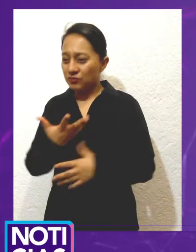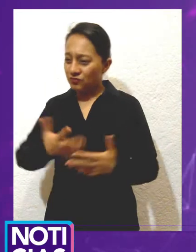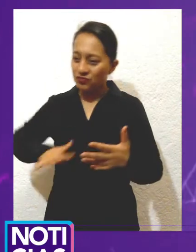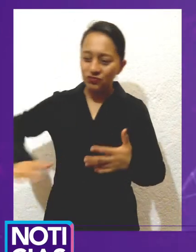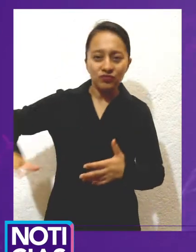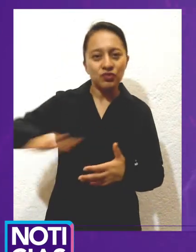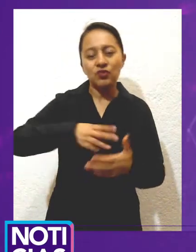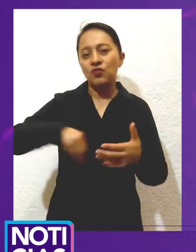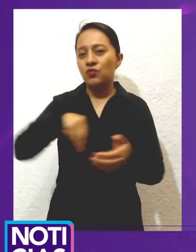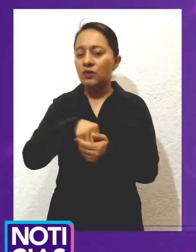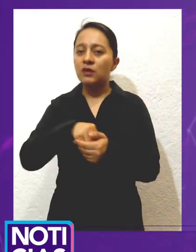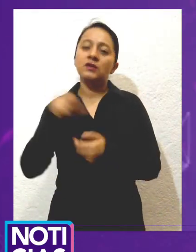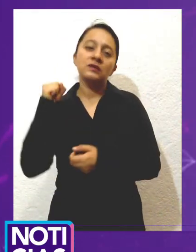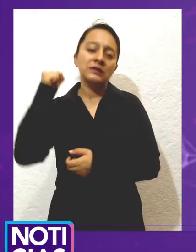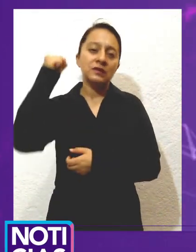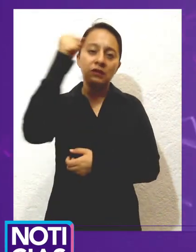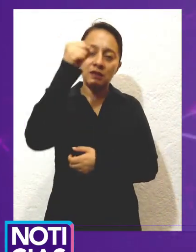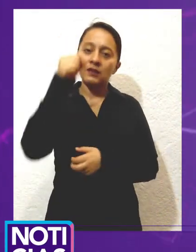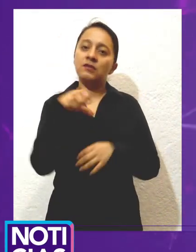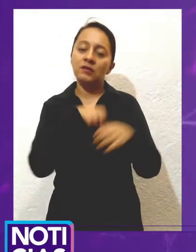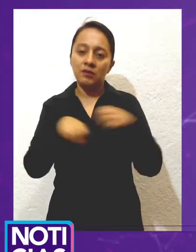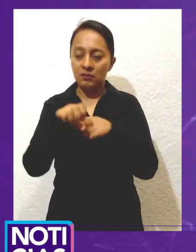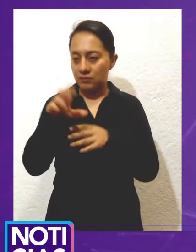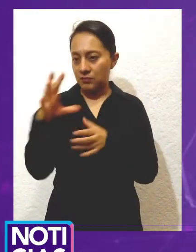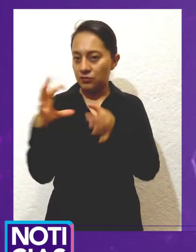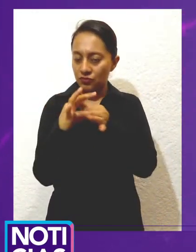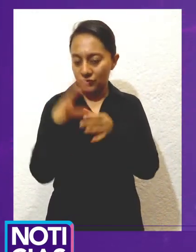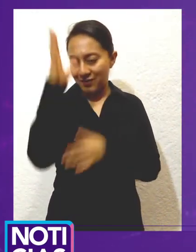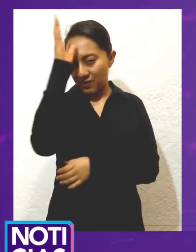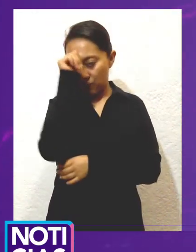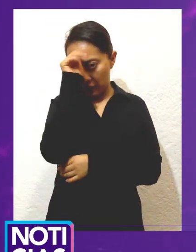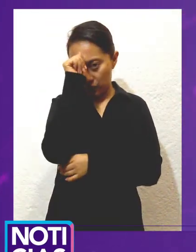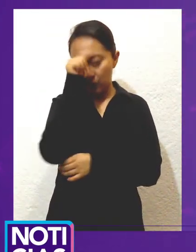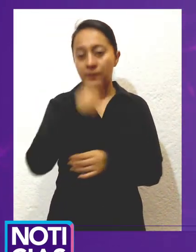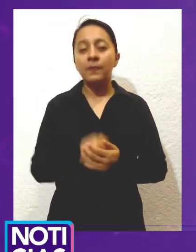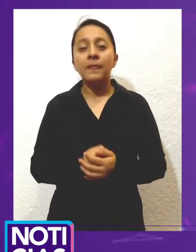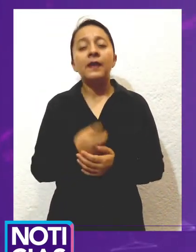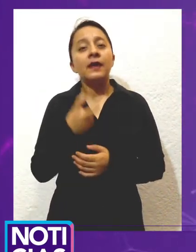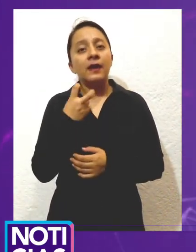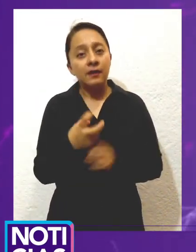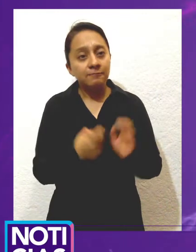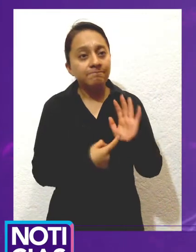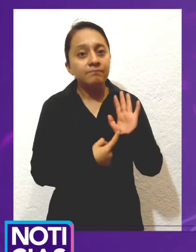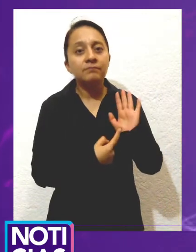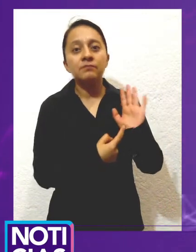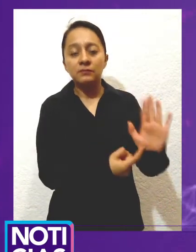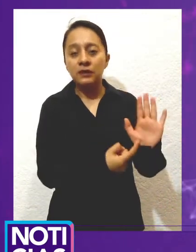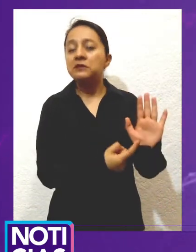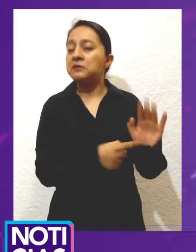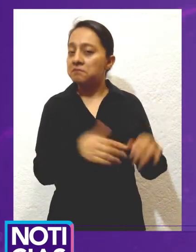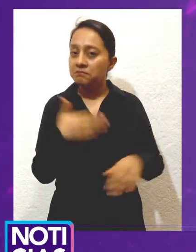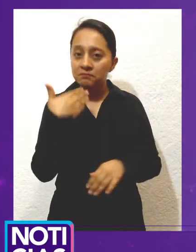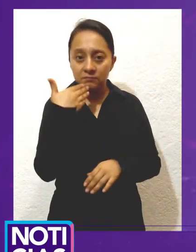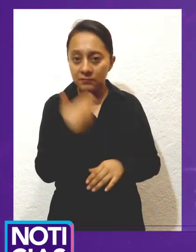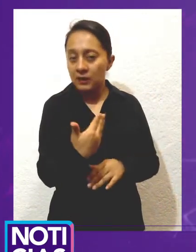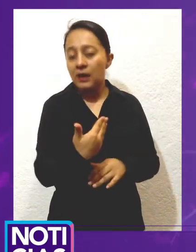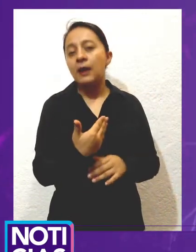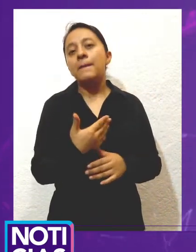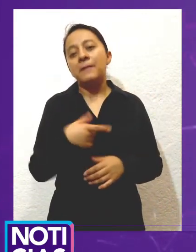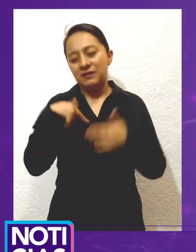Esta es una figura muy ad hoc para estas épocas de